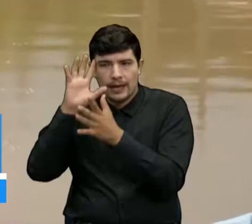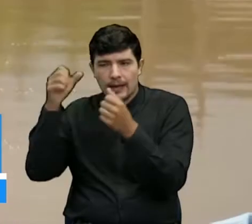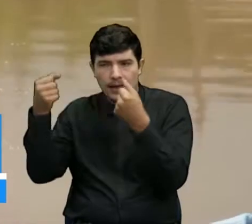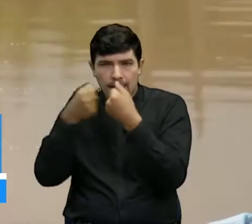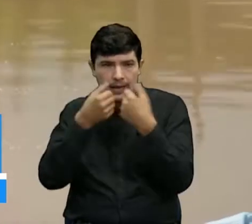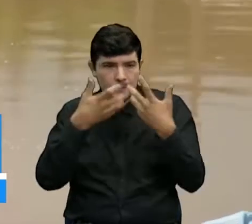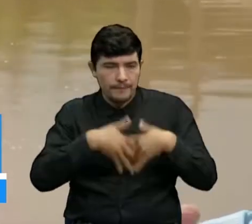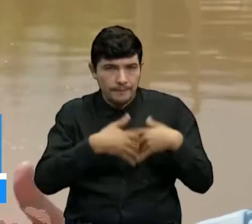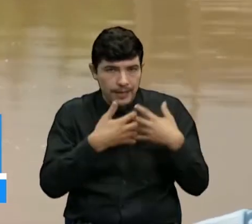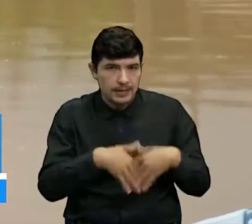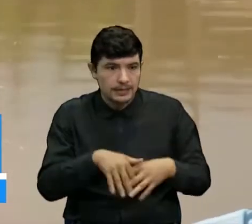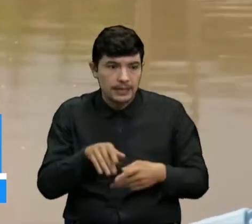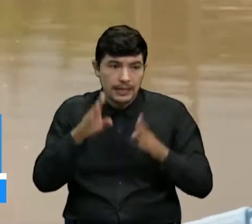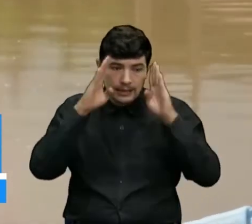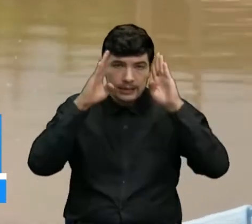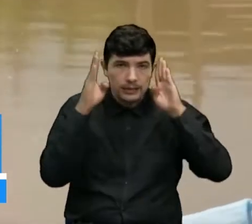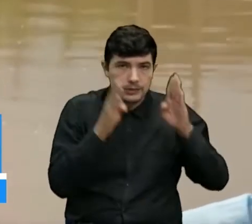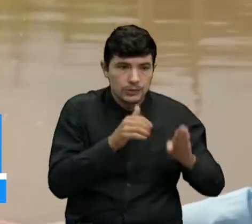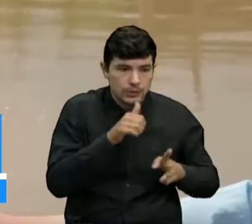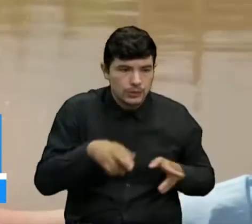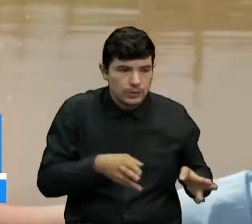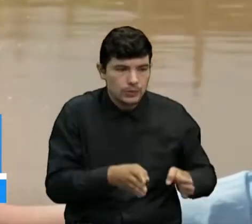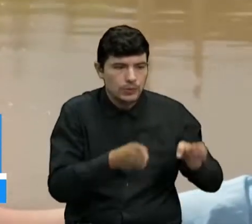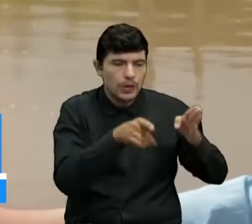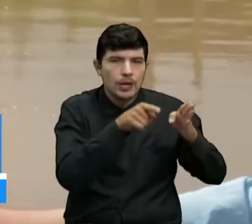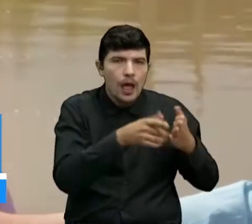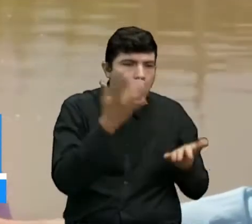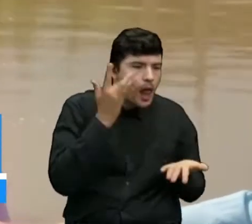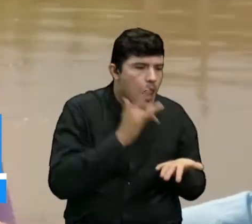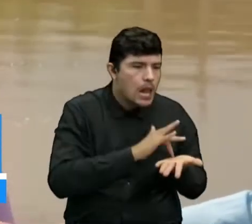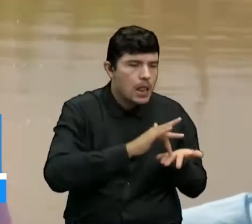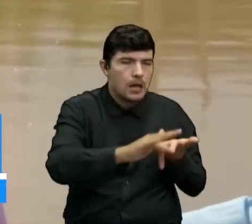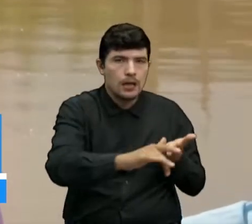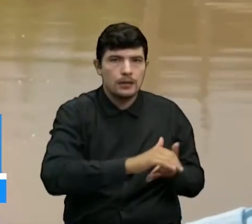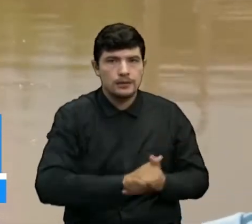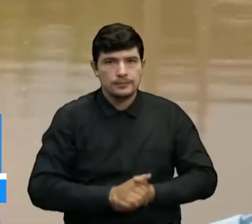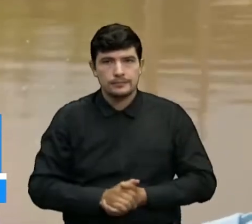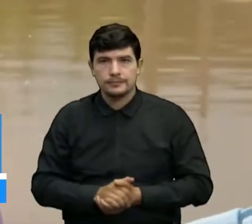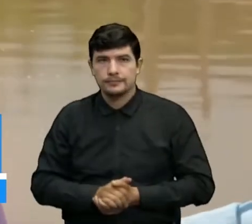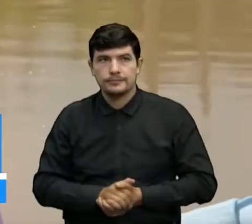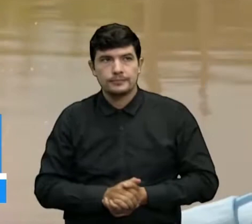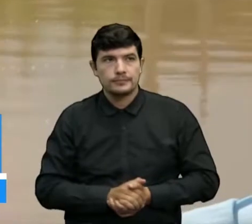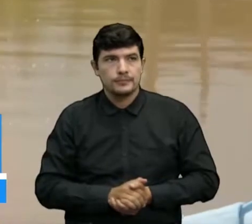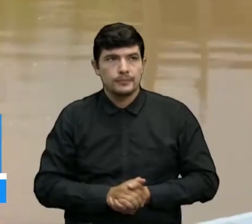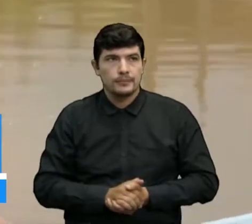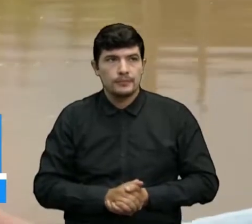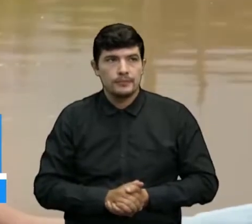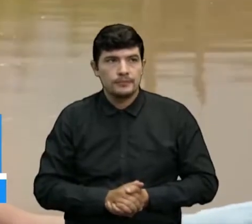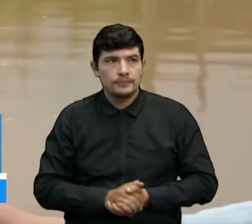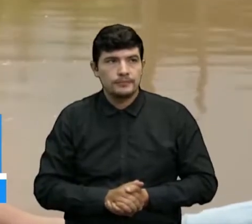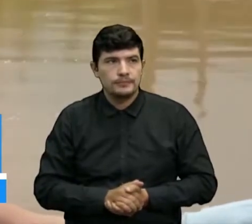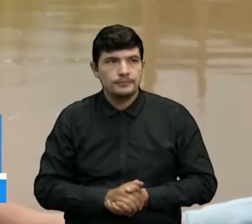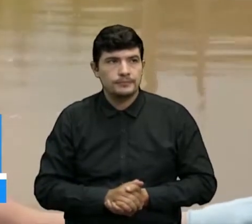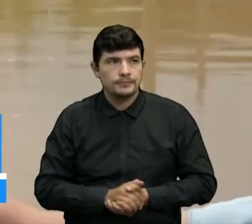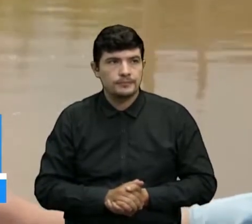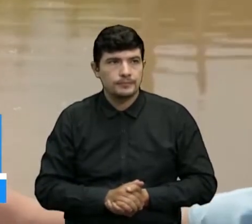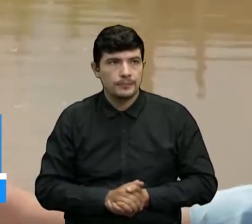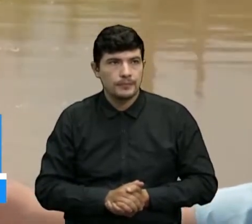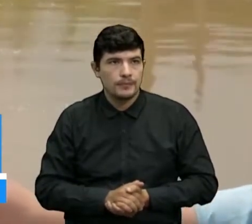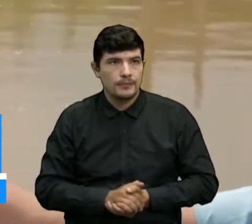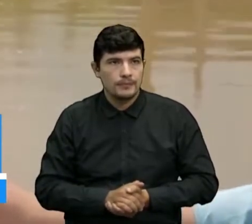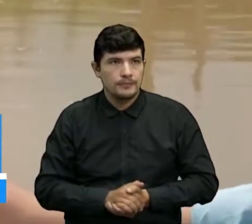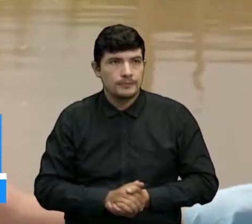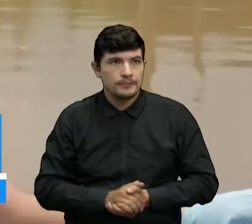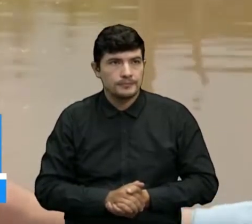nunca les incluyeron dentro de su concesión las obras de alcantarillado pluvial. Por eso radican todo el problema